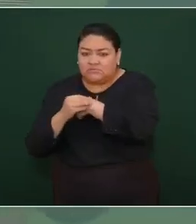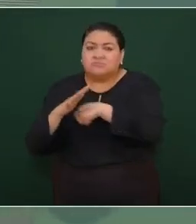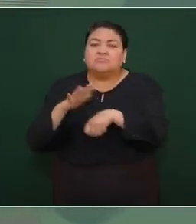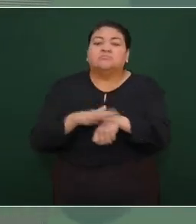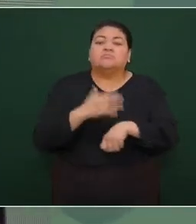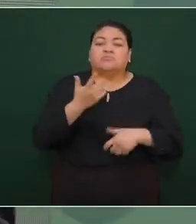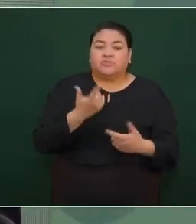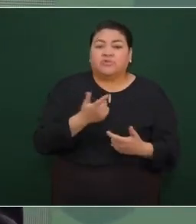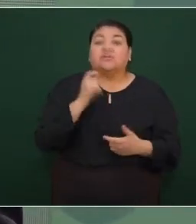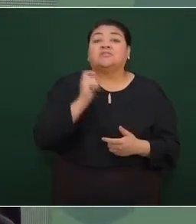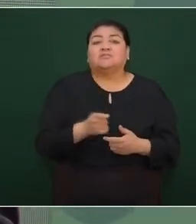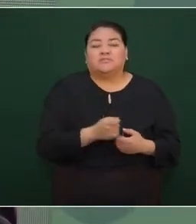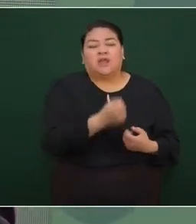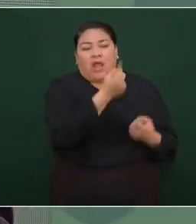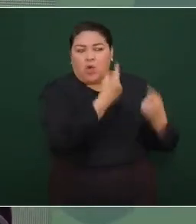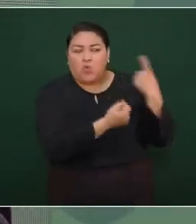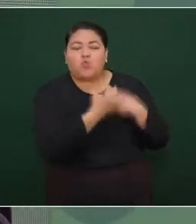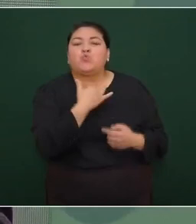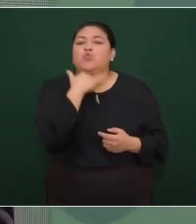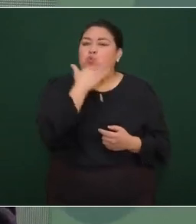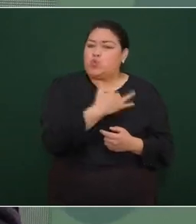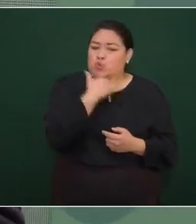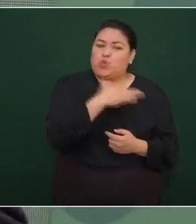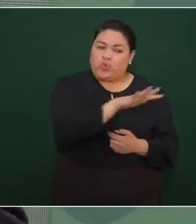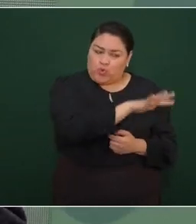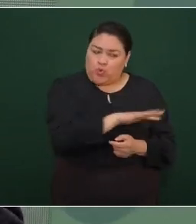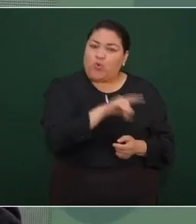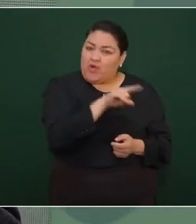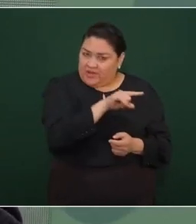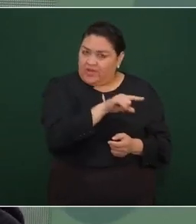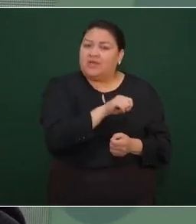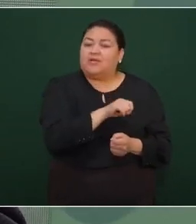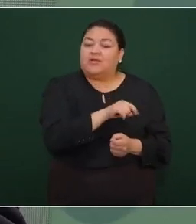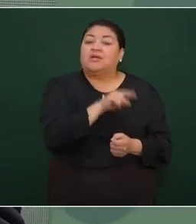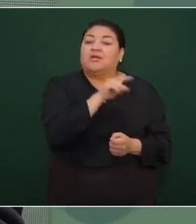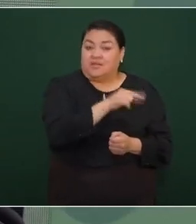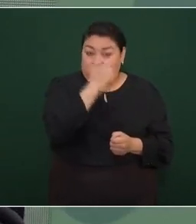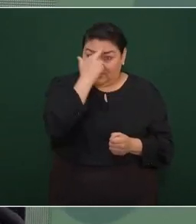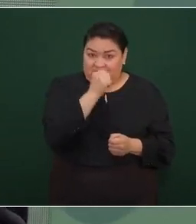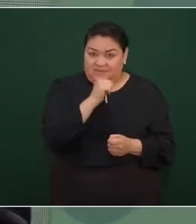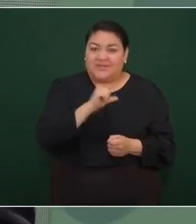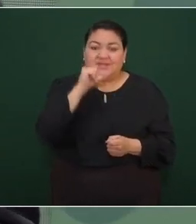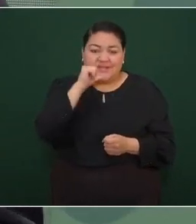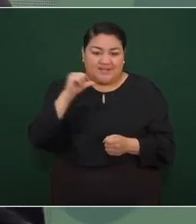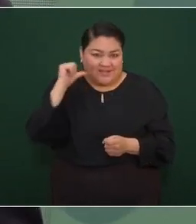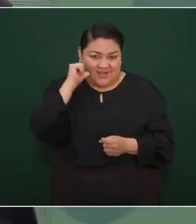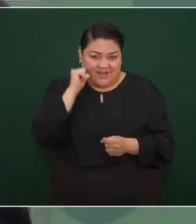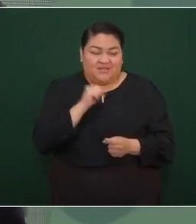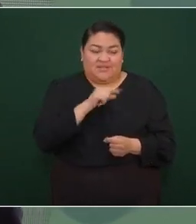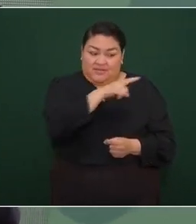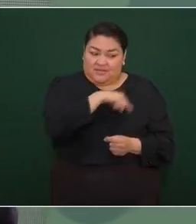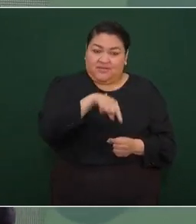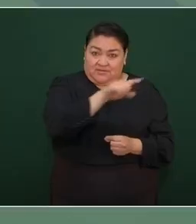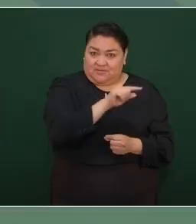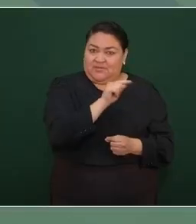estos corruptos los que ayer este